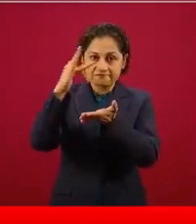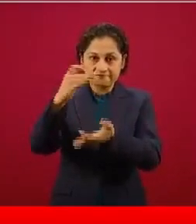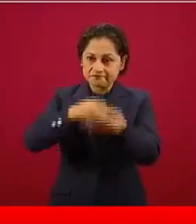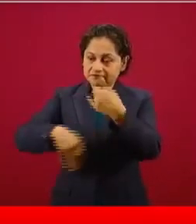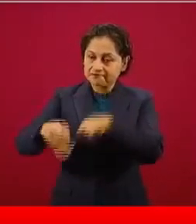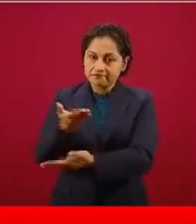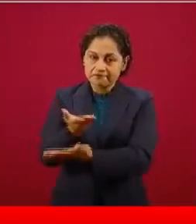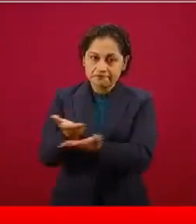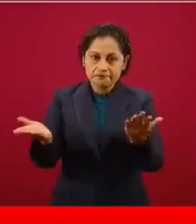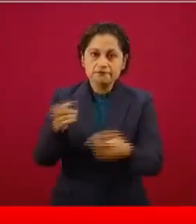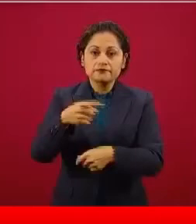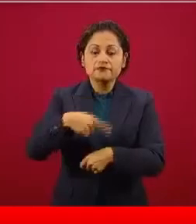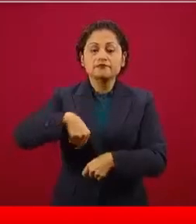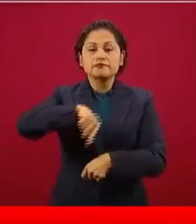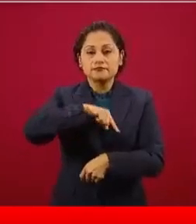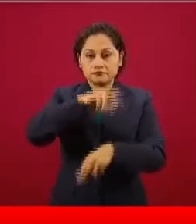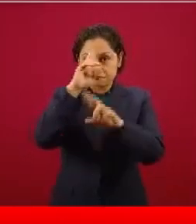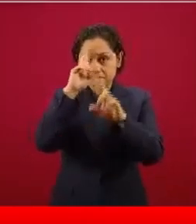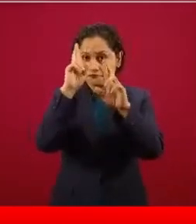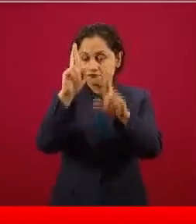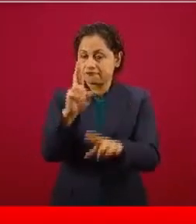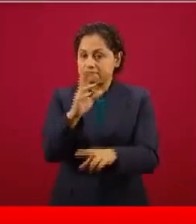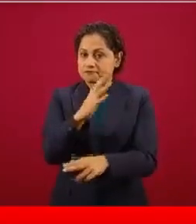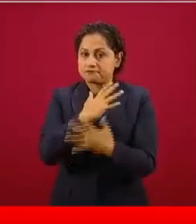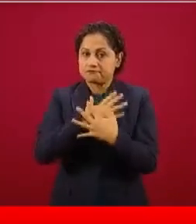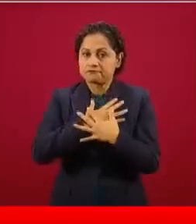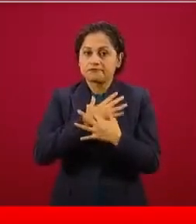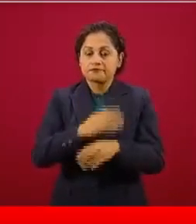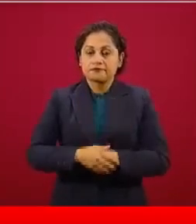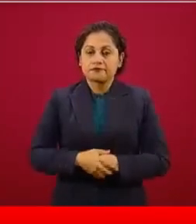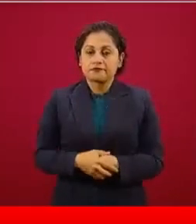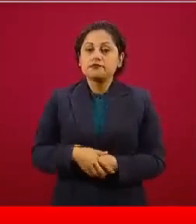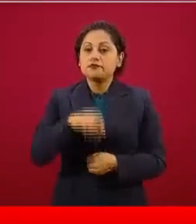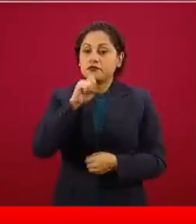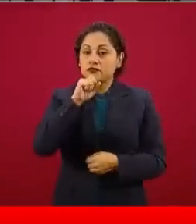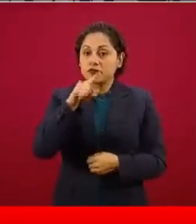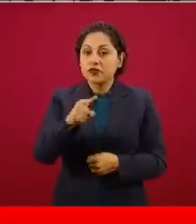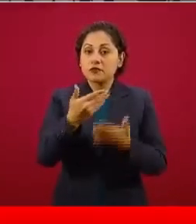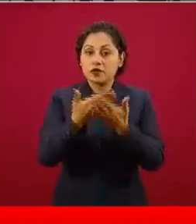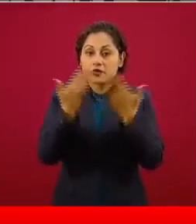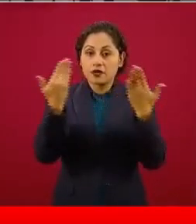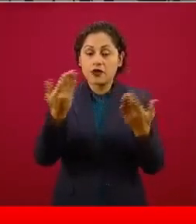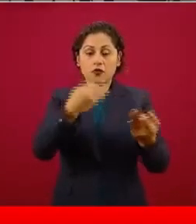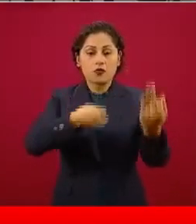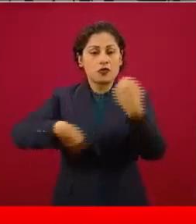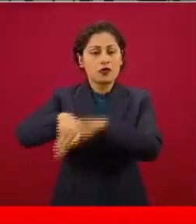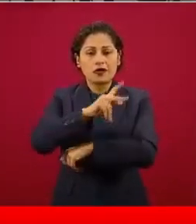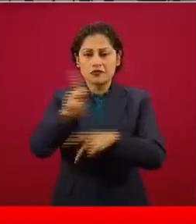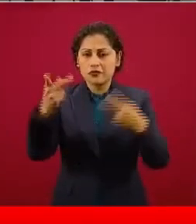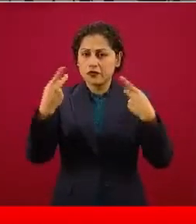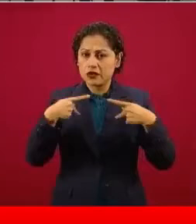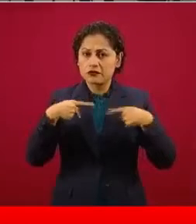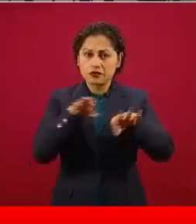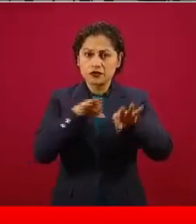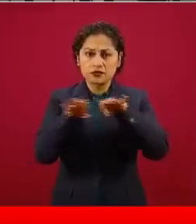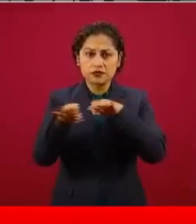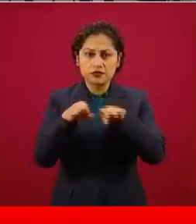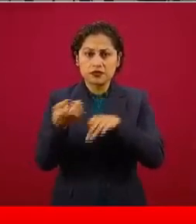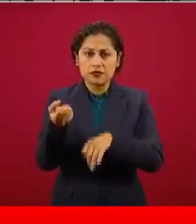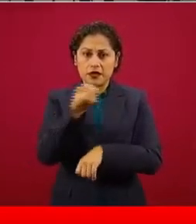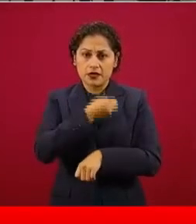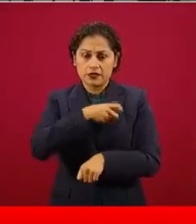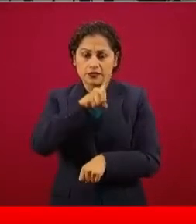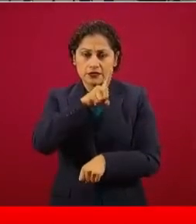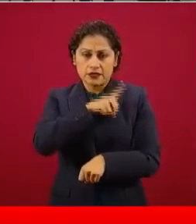respeto, nuestro amor e invitar a todos los profesionales de la salud a que se sigan incorporando a este llamado